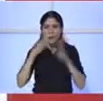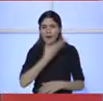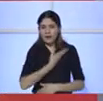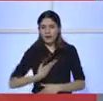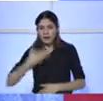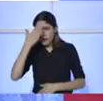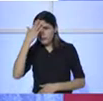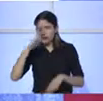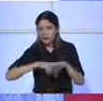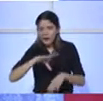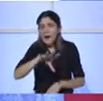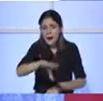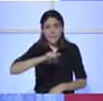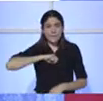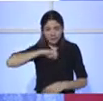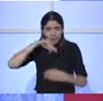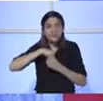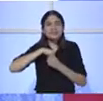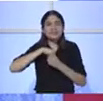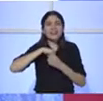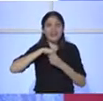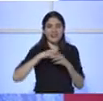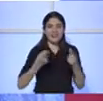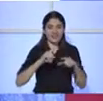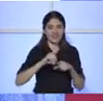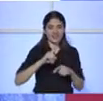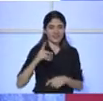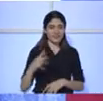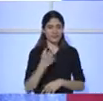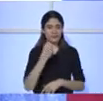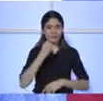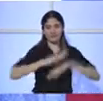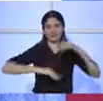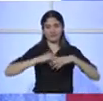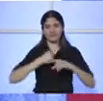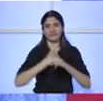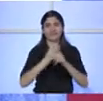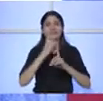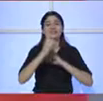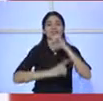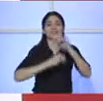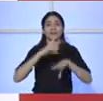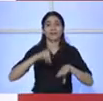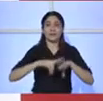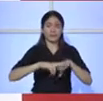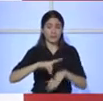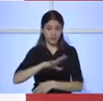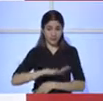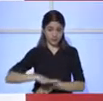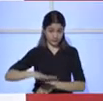sí van a ser construidas. Exactamente. Y eso es directamente proporcional al desarrollo de la República. ¿Cómo se logró esta